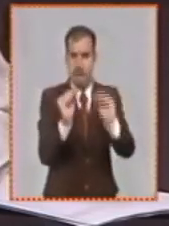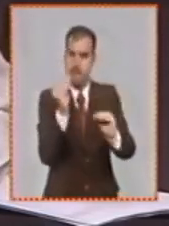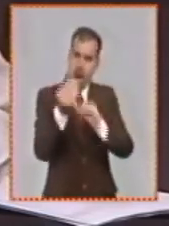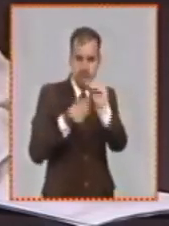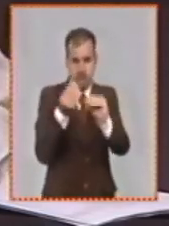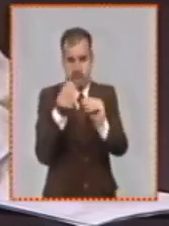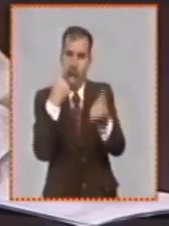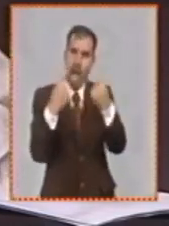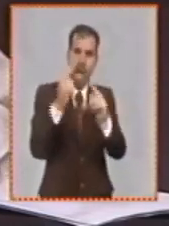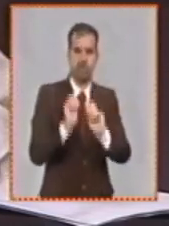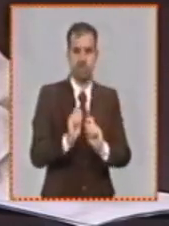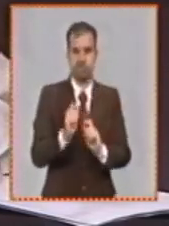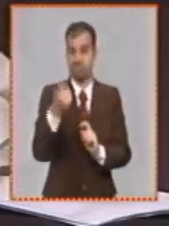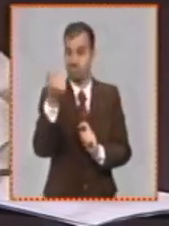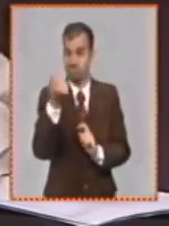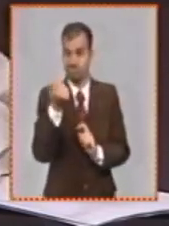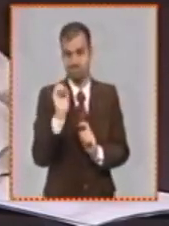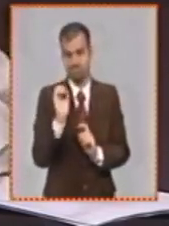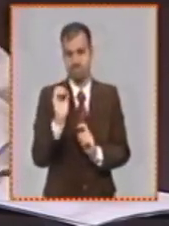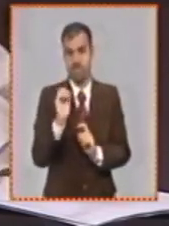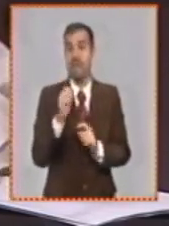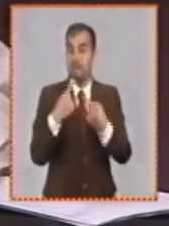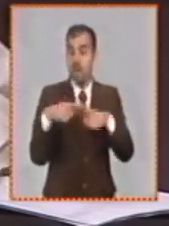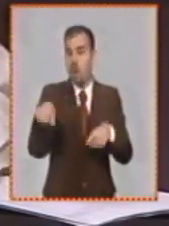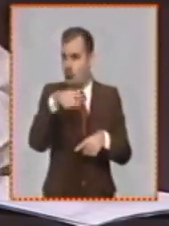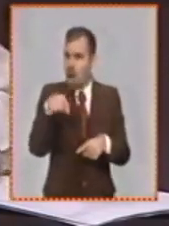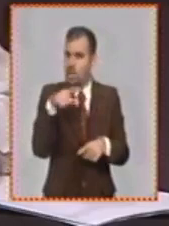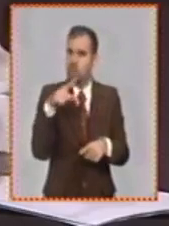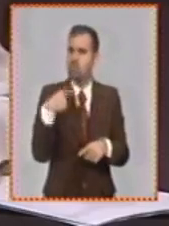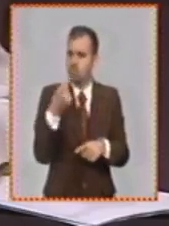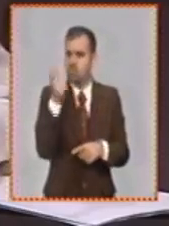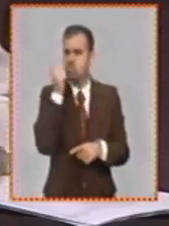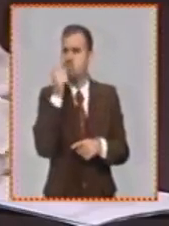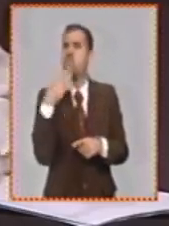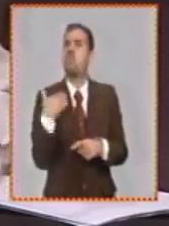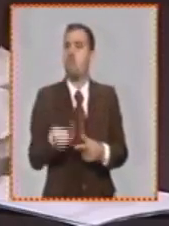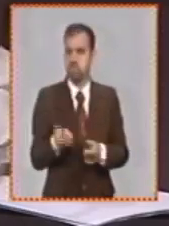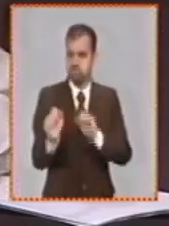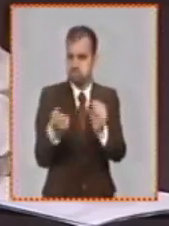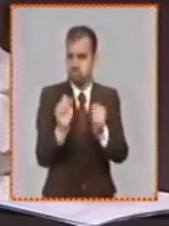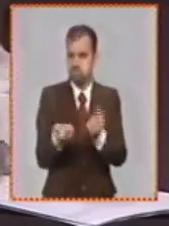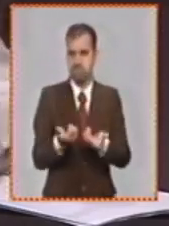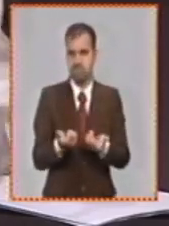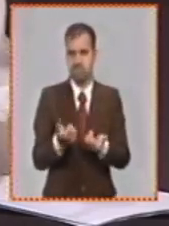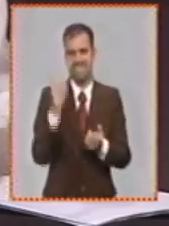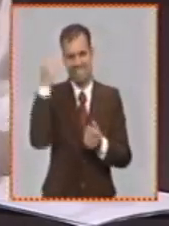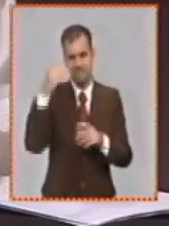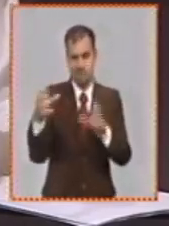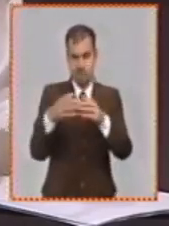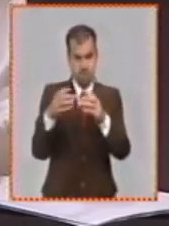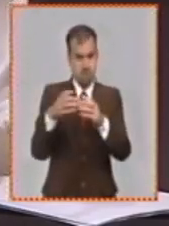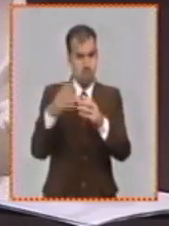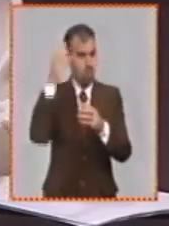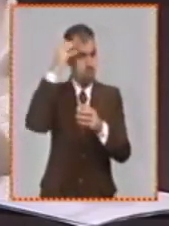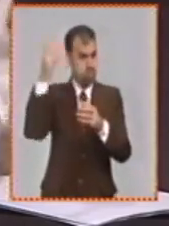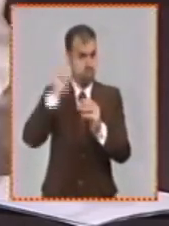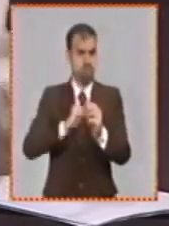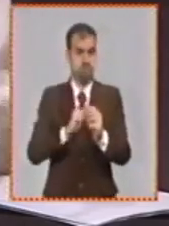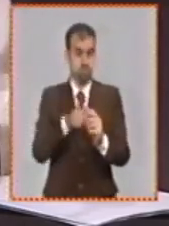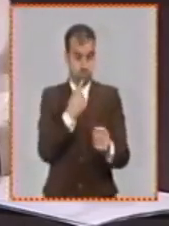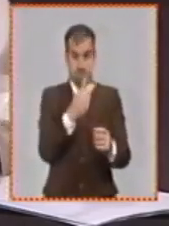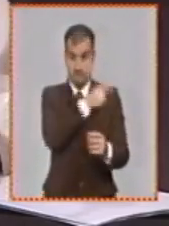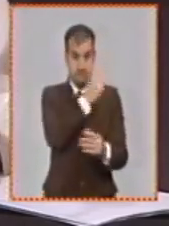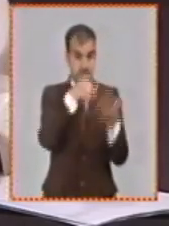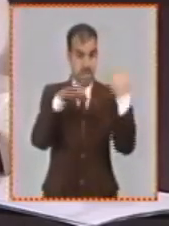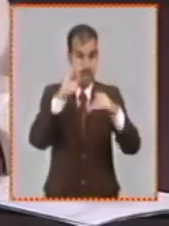precio en la definición de una tarifa pero eso se monitorea existen los grupos correspondientes a nivel de gobierno nuestro ministerio tiene un